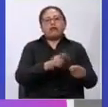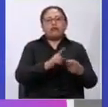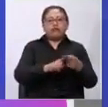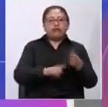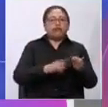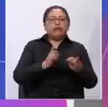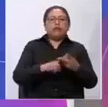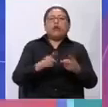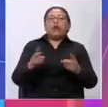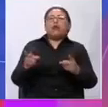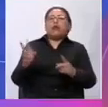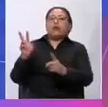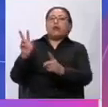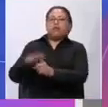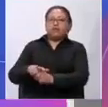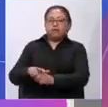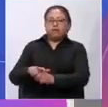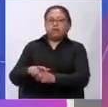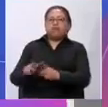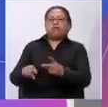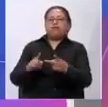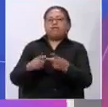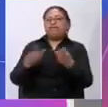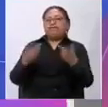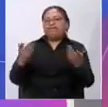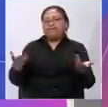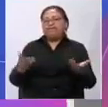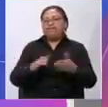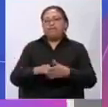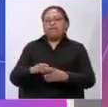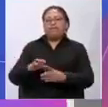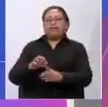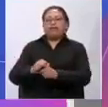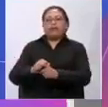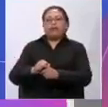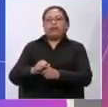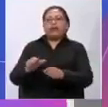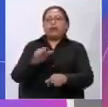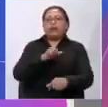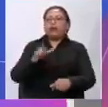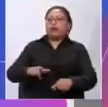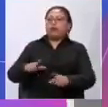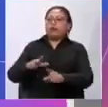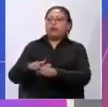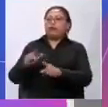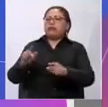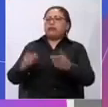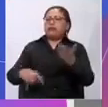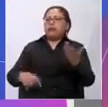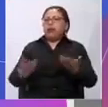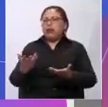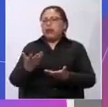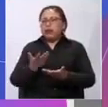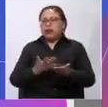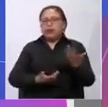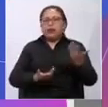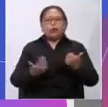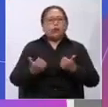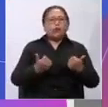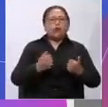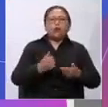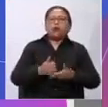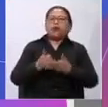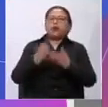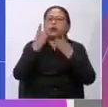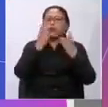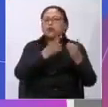violencia sexual para que las MNAs puedan identificar cuando están sufriendo ese tipo de violencia y puedan encontrar mecanismos